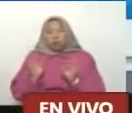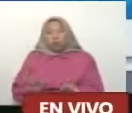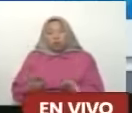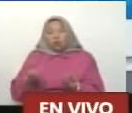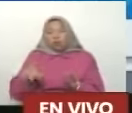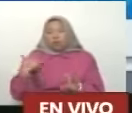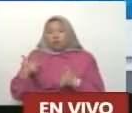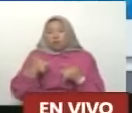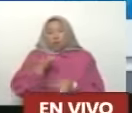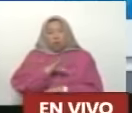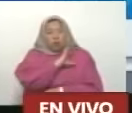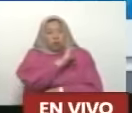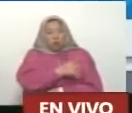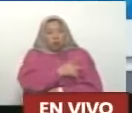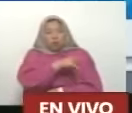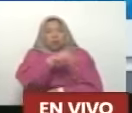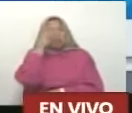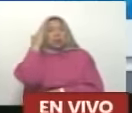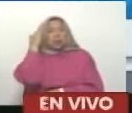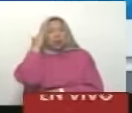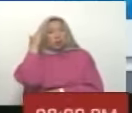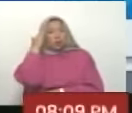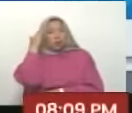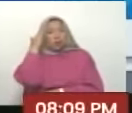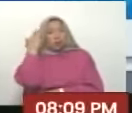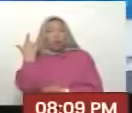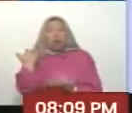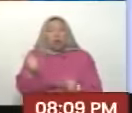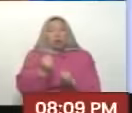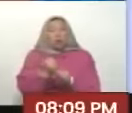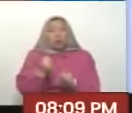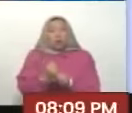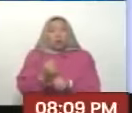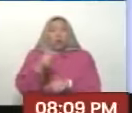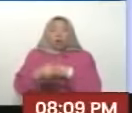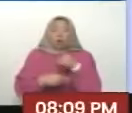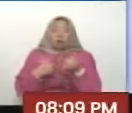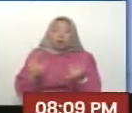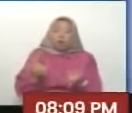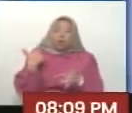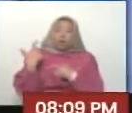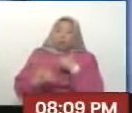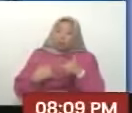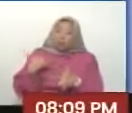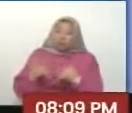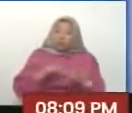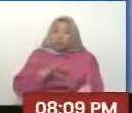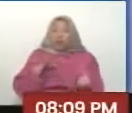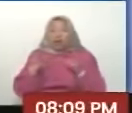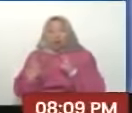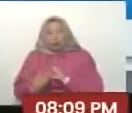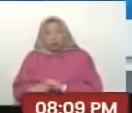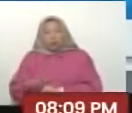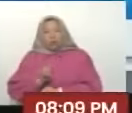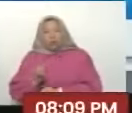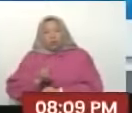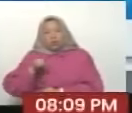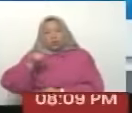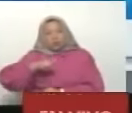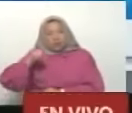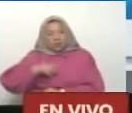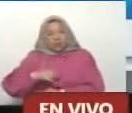una energía Y sepa Que este es el camino Y se lance A la acción Transformadora Que Venezuela necesita